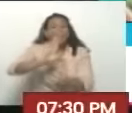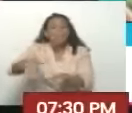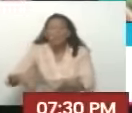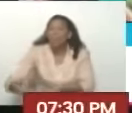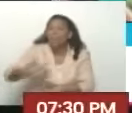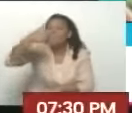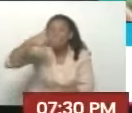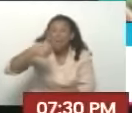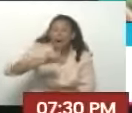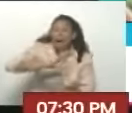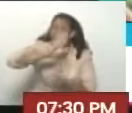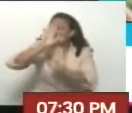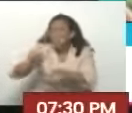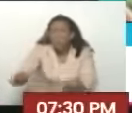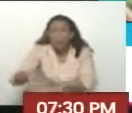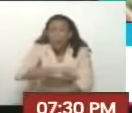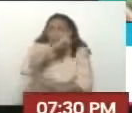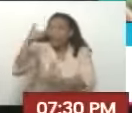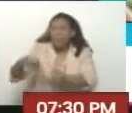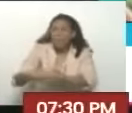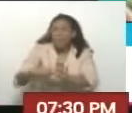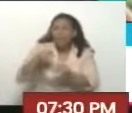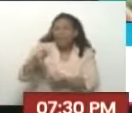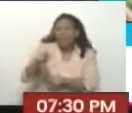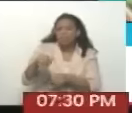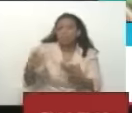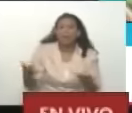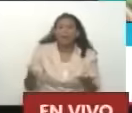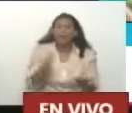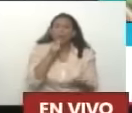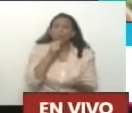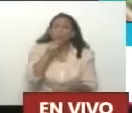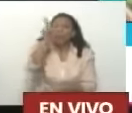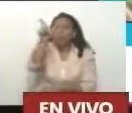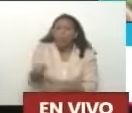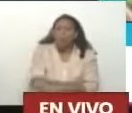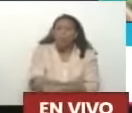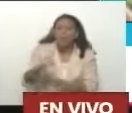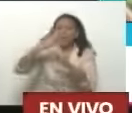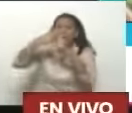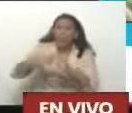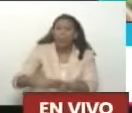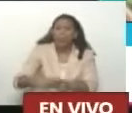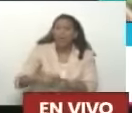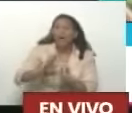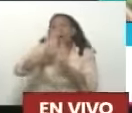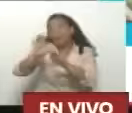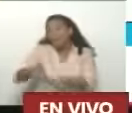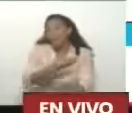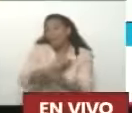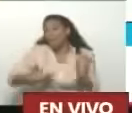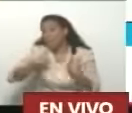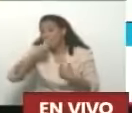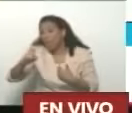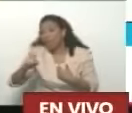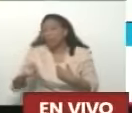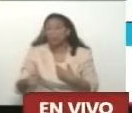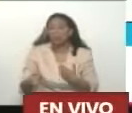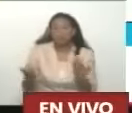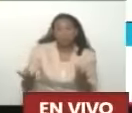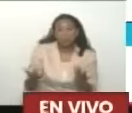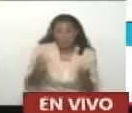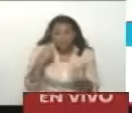consulta Extremadamente seria Le da El resultado Más a favor A usted Si lo